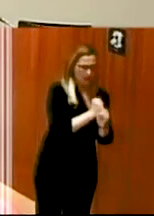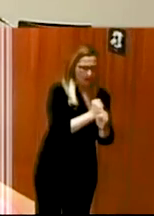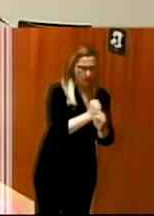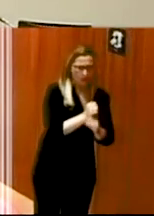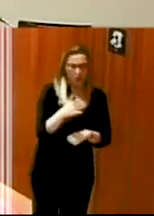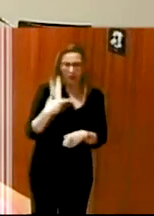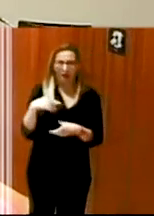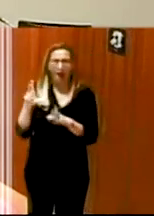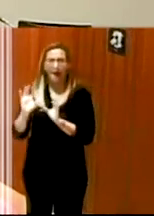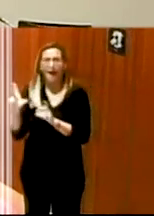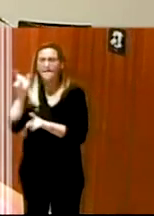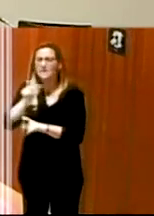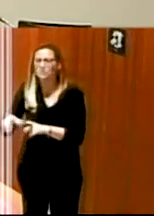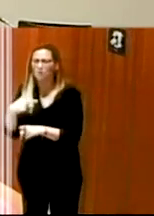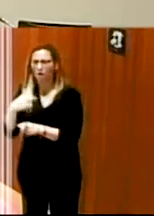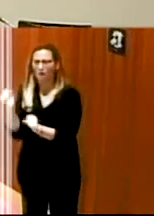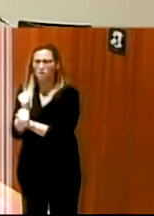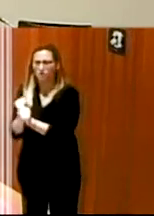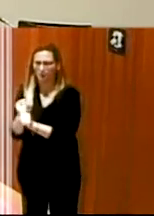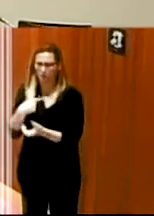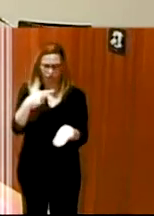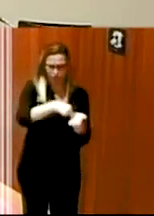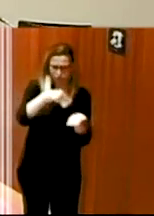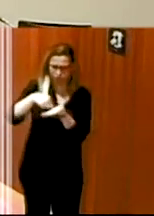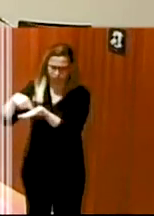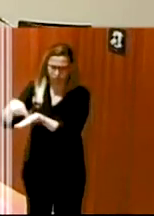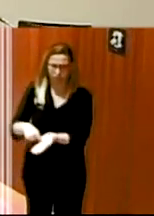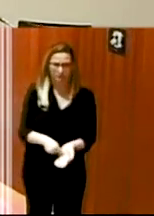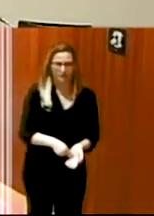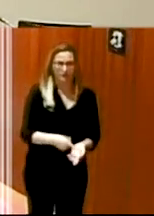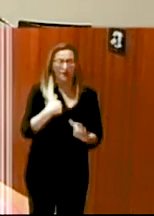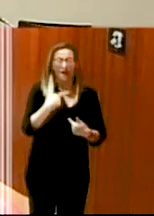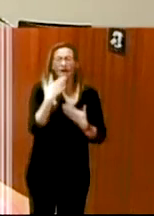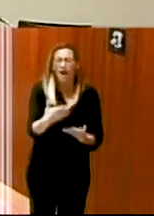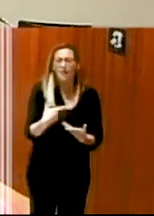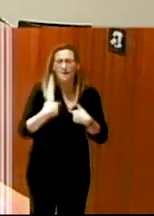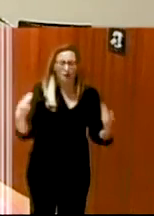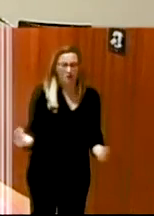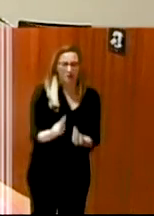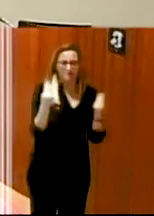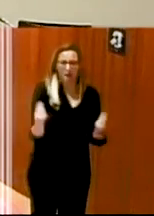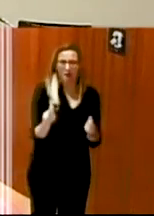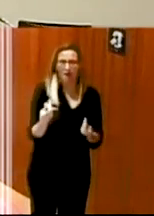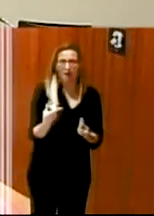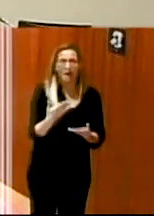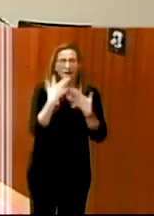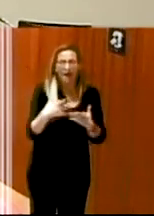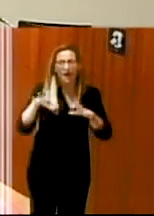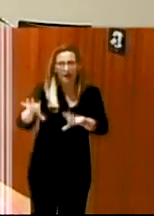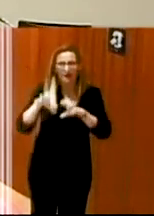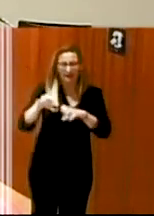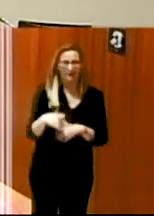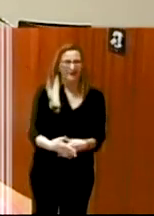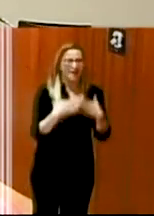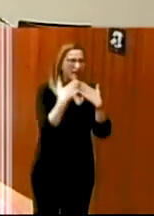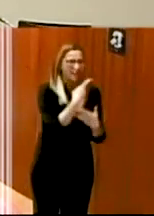entonces gracias por eso gracias por esas ganas de mejorar y por todo lo que he aprendido de vosotros gracias hoy a las